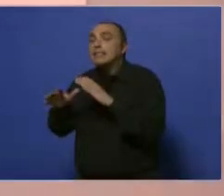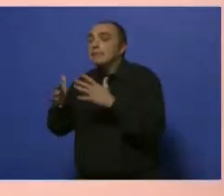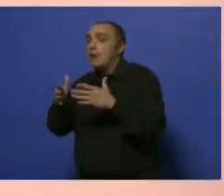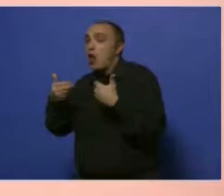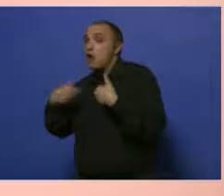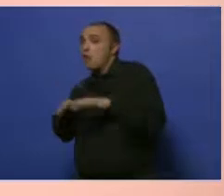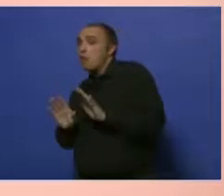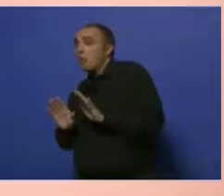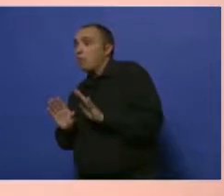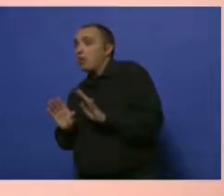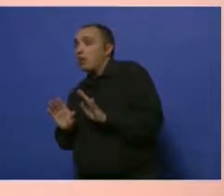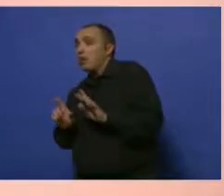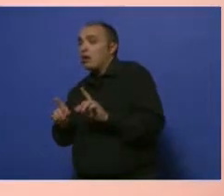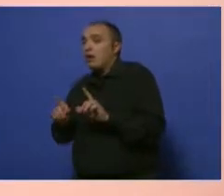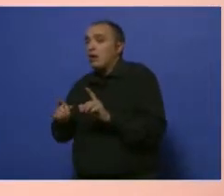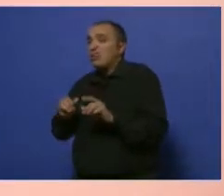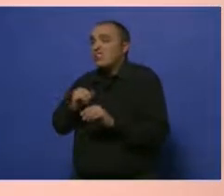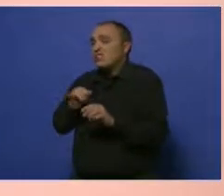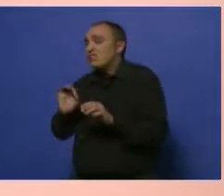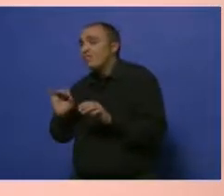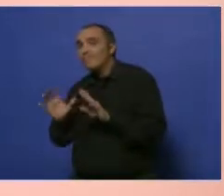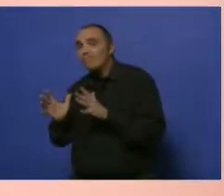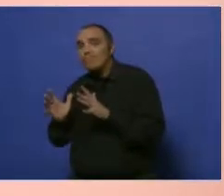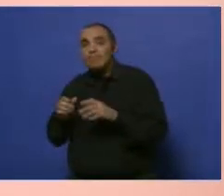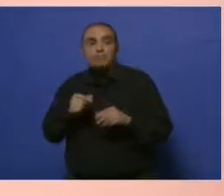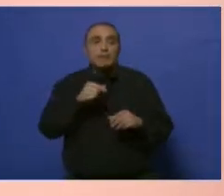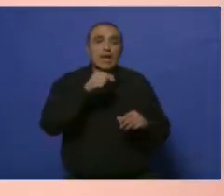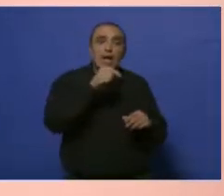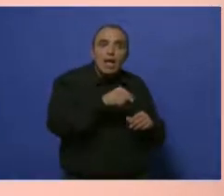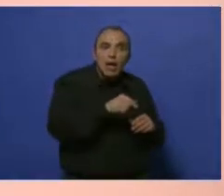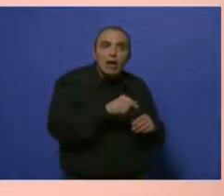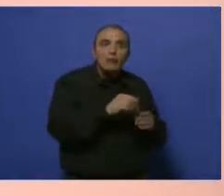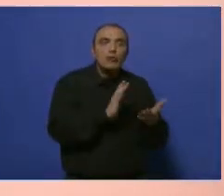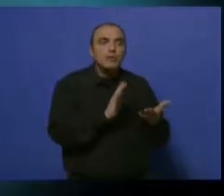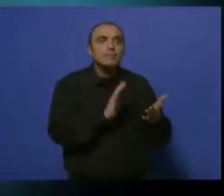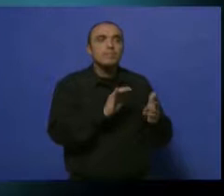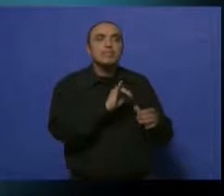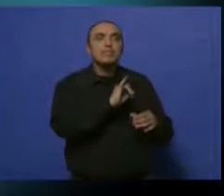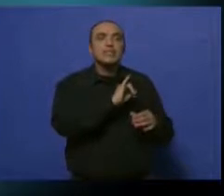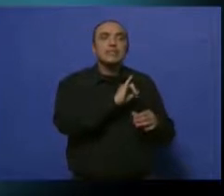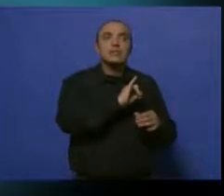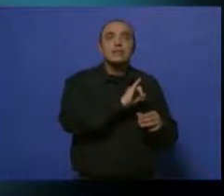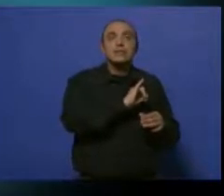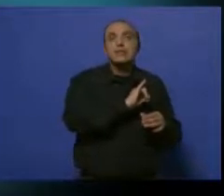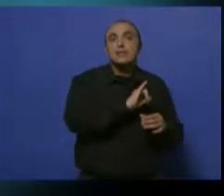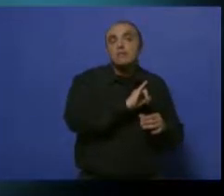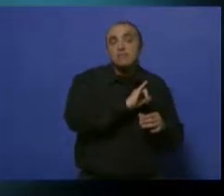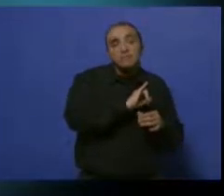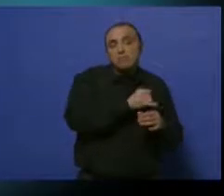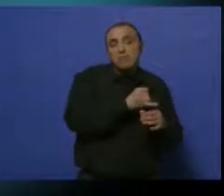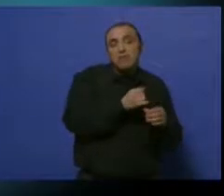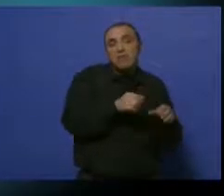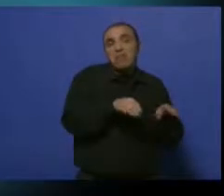Sí. Por el momento, los casos que se están presentando ahora no escapan a lo que hemos visto el año pasado.